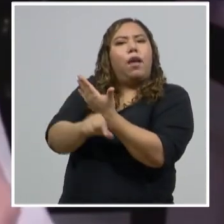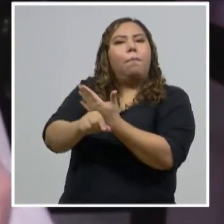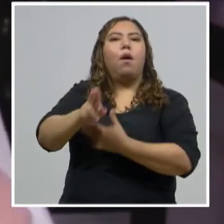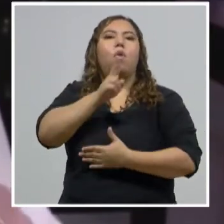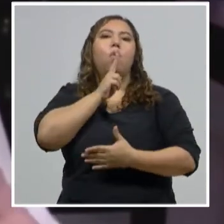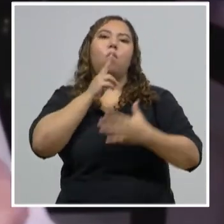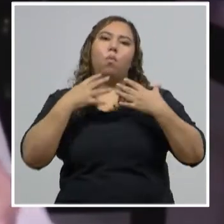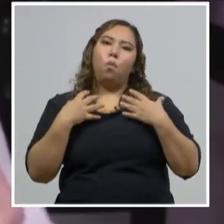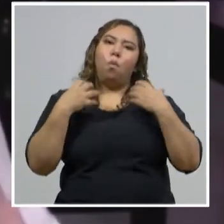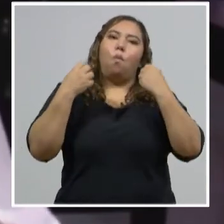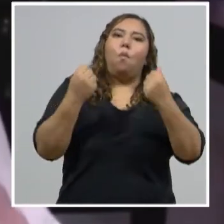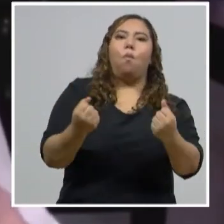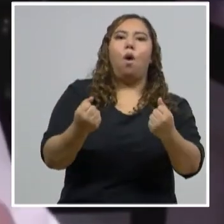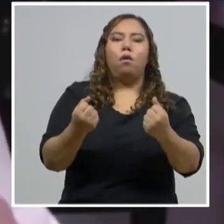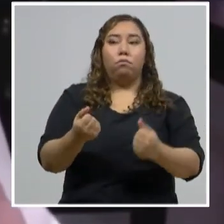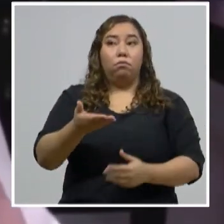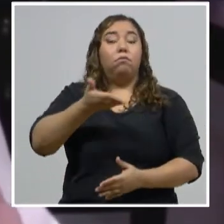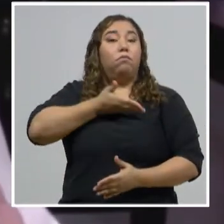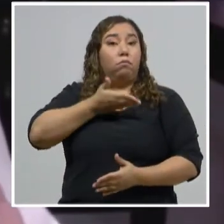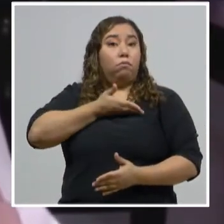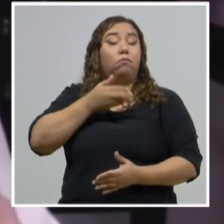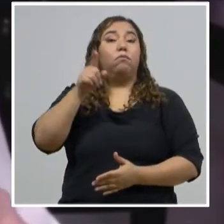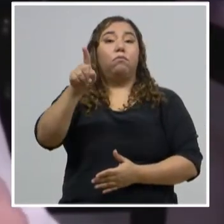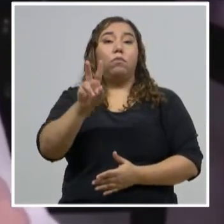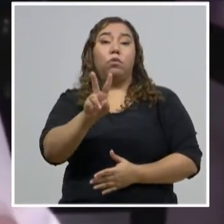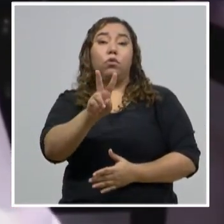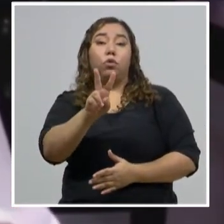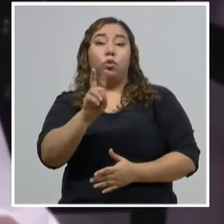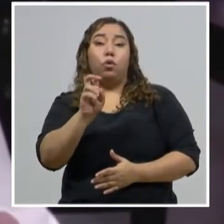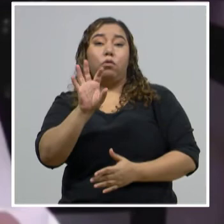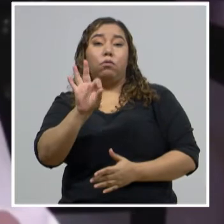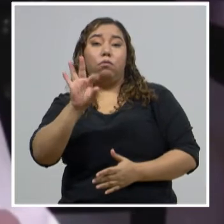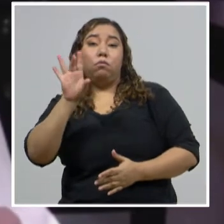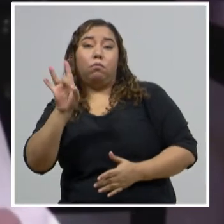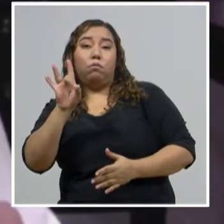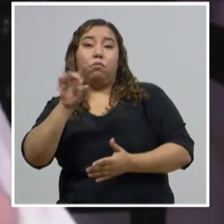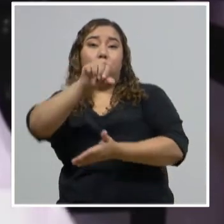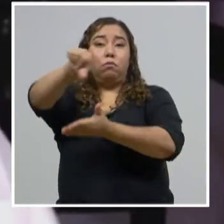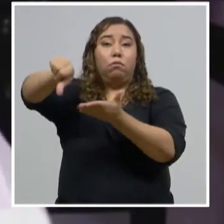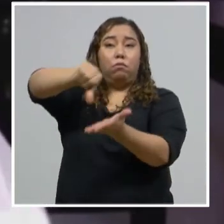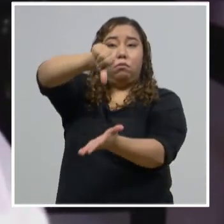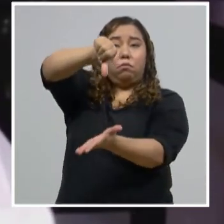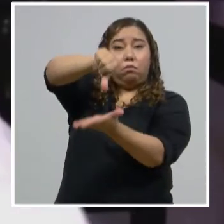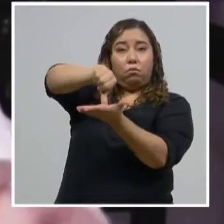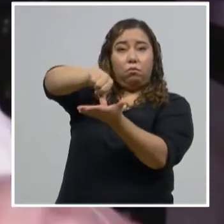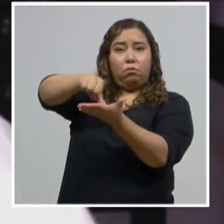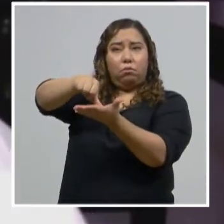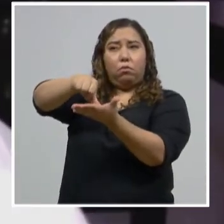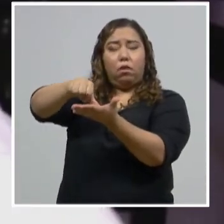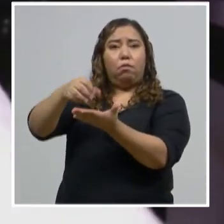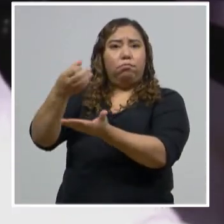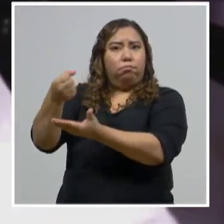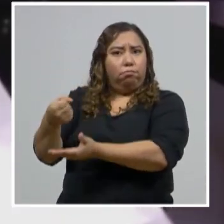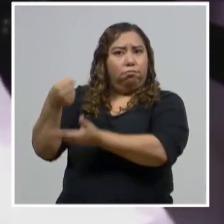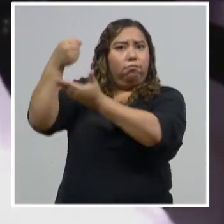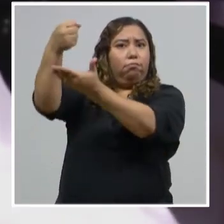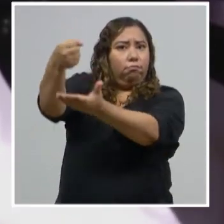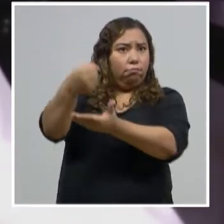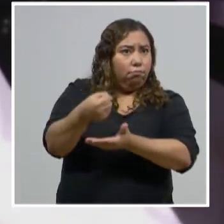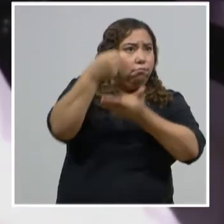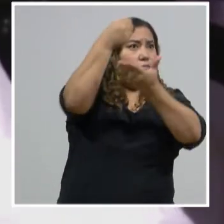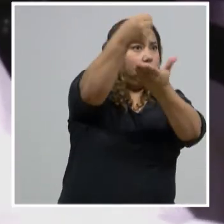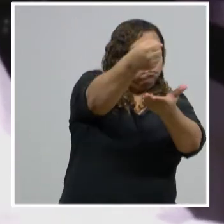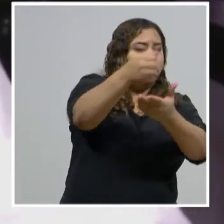las 298 alcaldías del país para luchar contra la pandemia. Y si nos unimos con las iglesias que